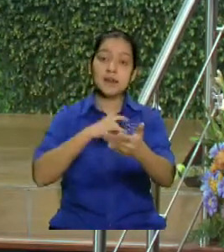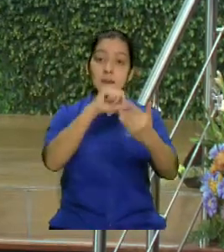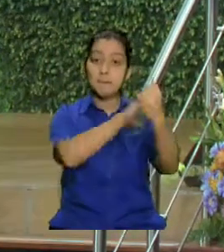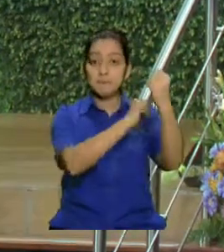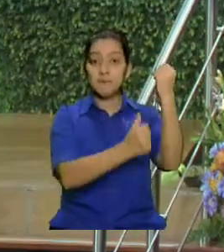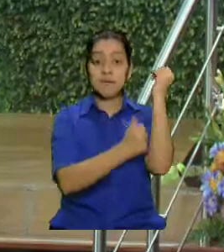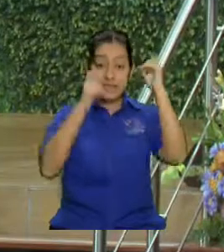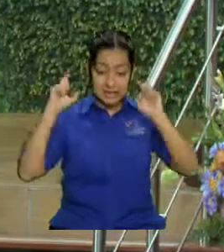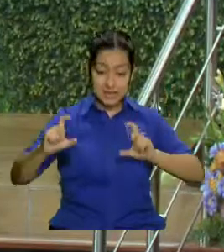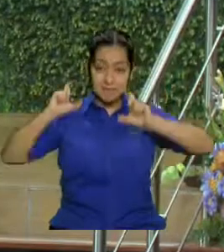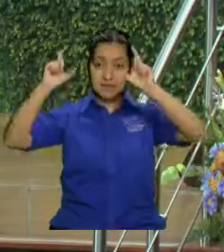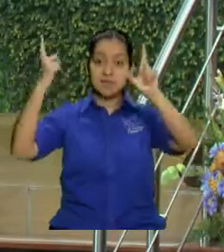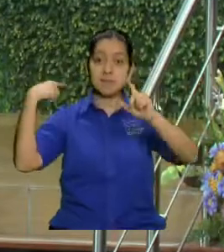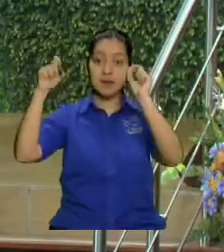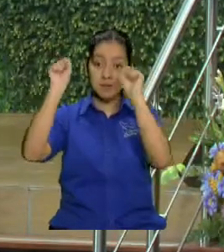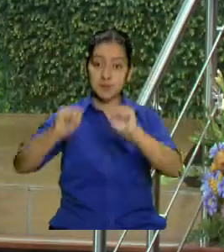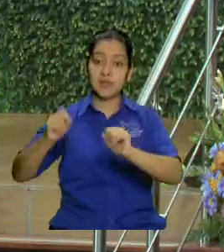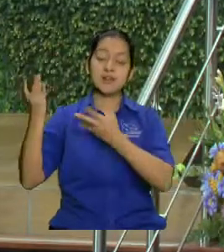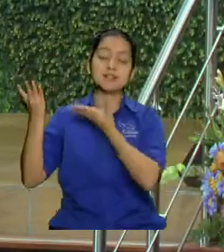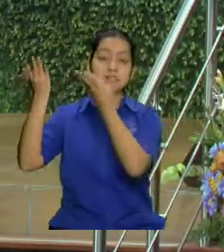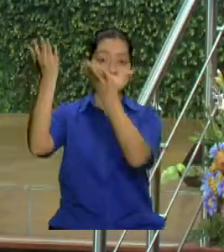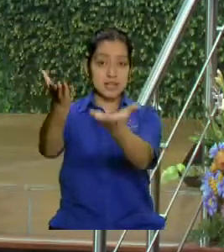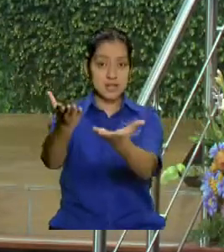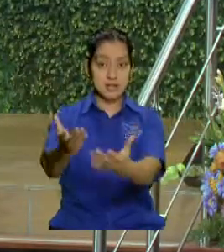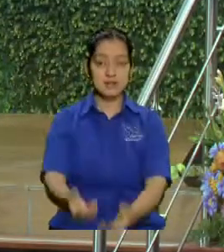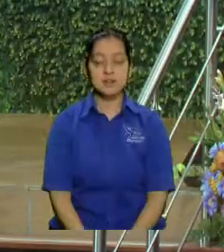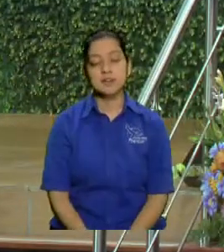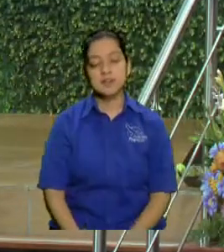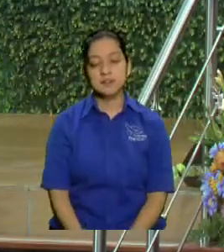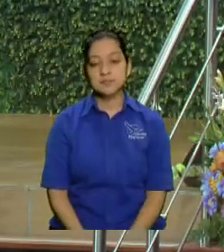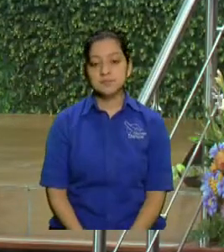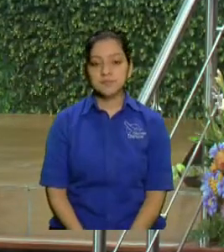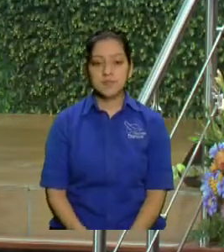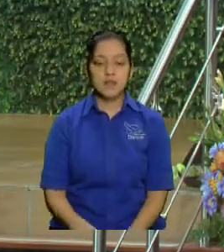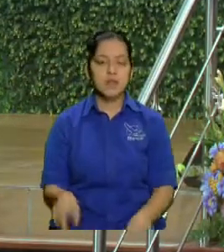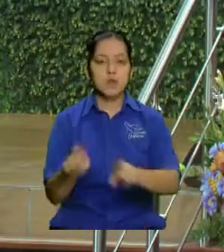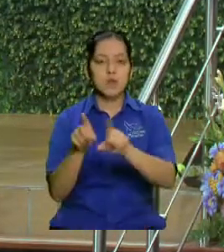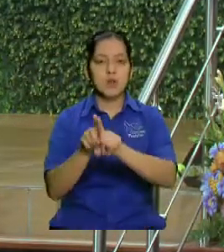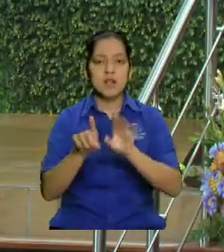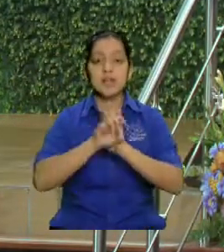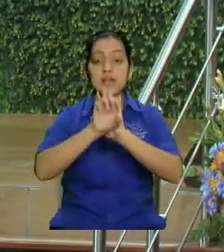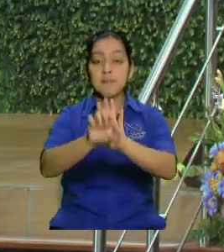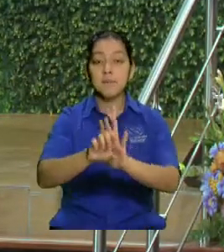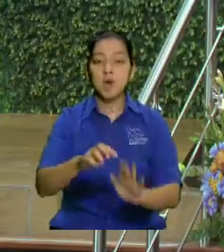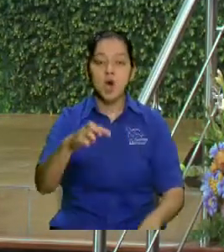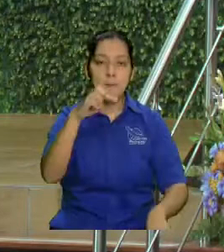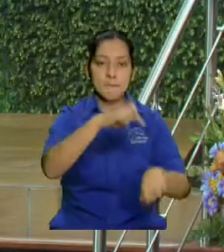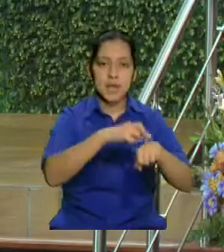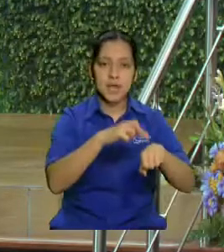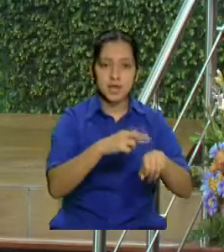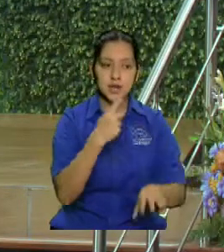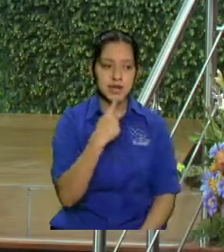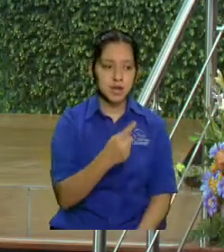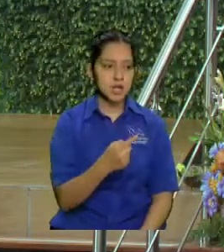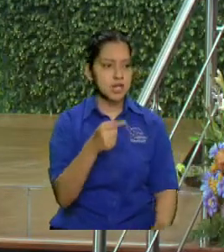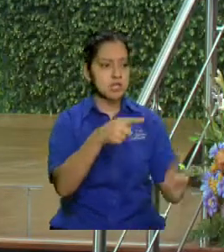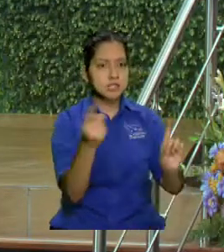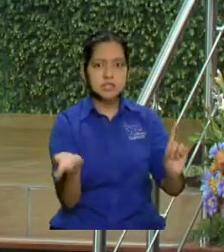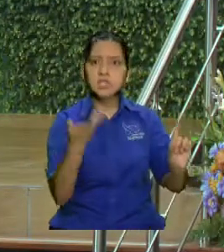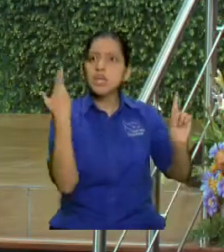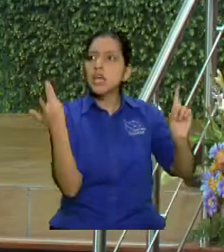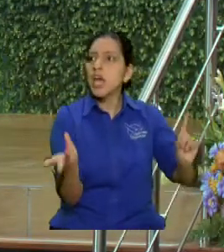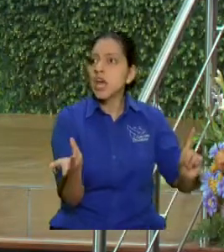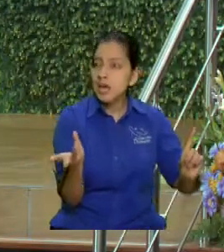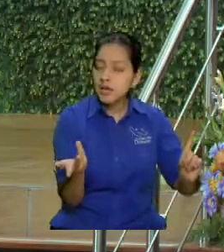Eso fue lo que el Señor le dijo también a Pedro, ¿verdad? Cuando le dijo ¿y este qué, Señor? Hablando de Juan, ¿y a ti qué te